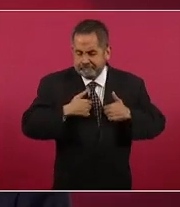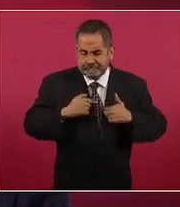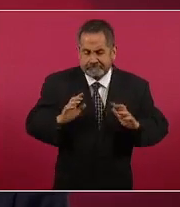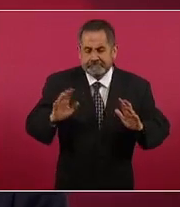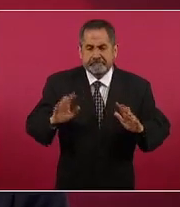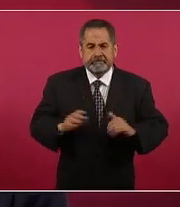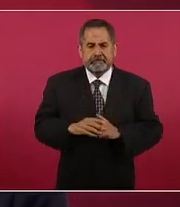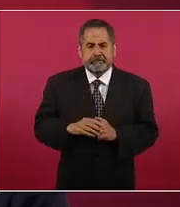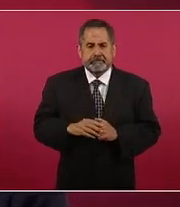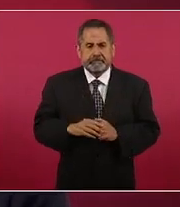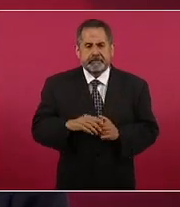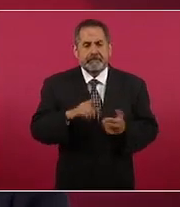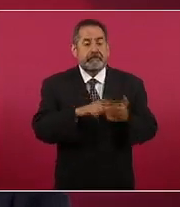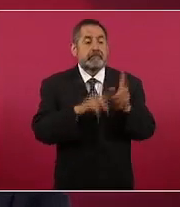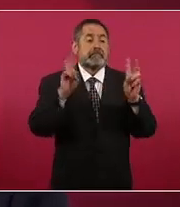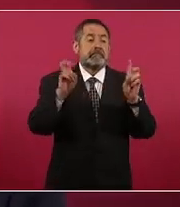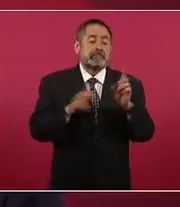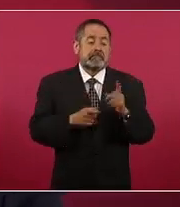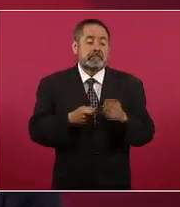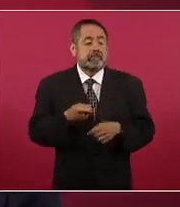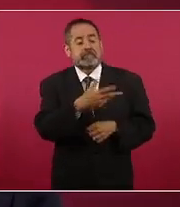con lo que llaman derechas